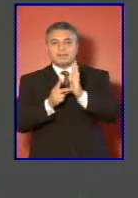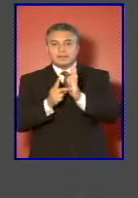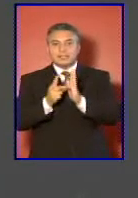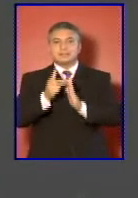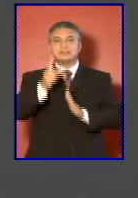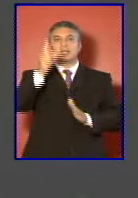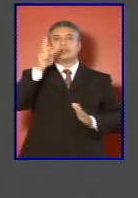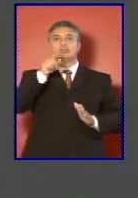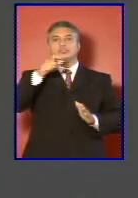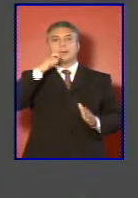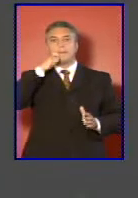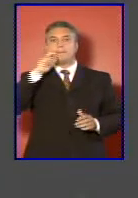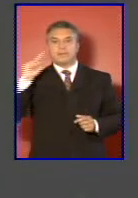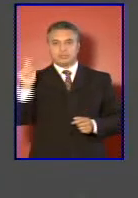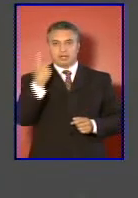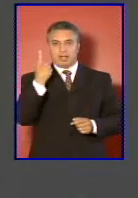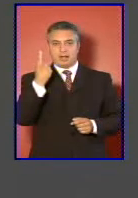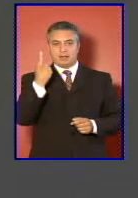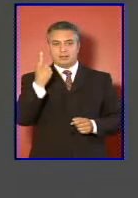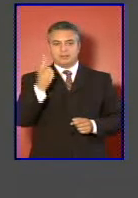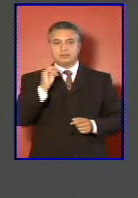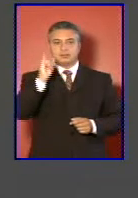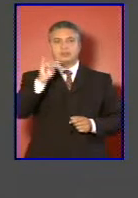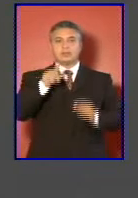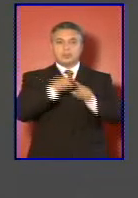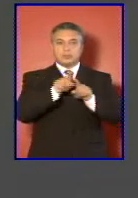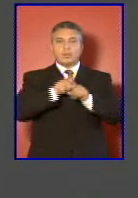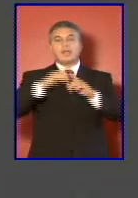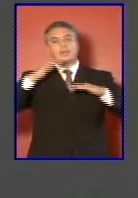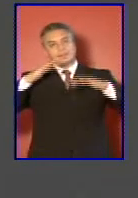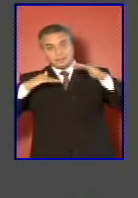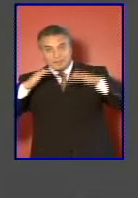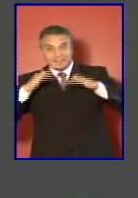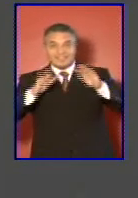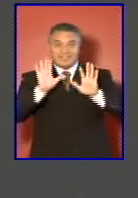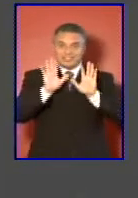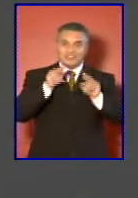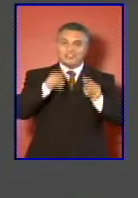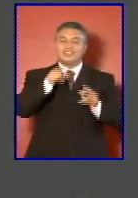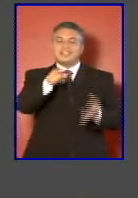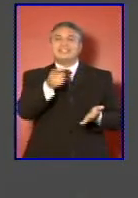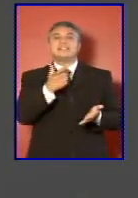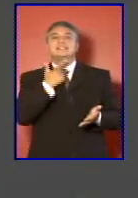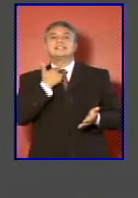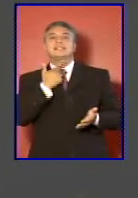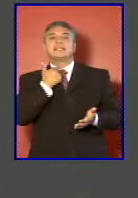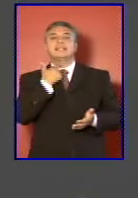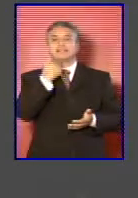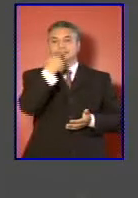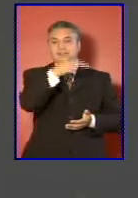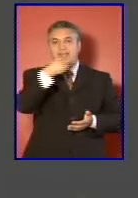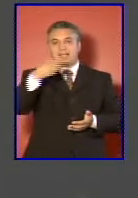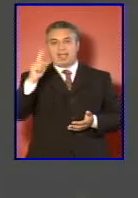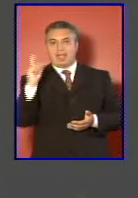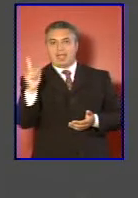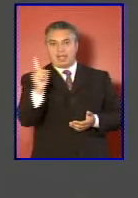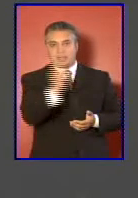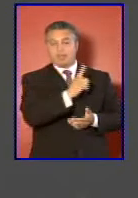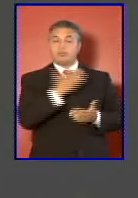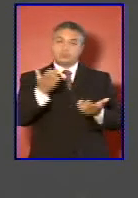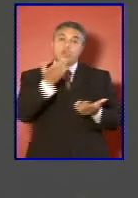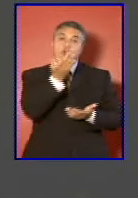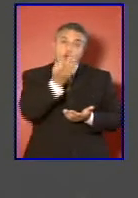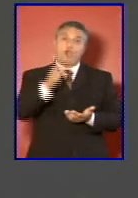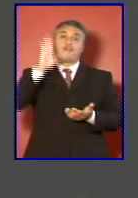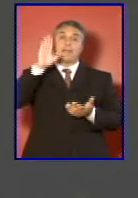personal dependiendo de los intereses de cada uno. Obviamente dentro de la jerarquía